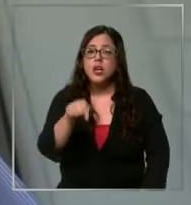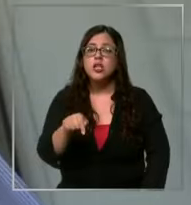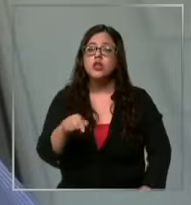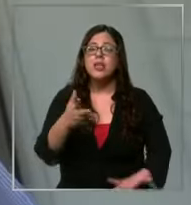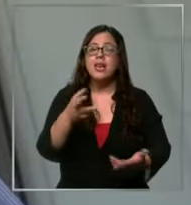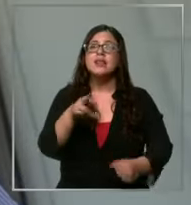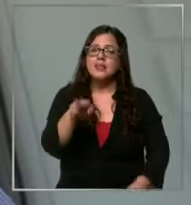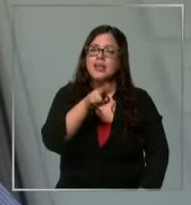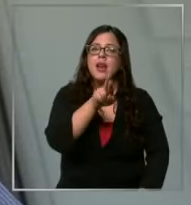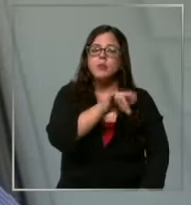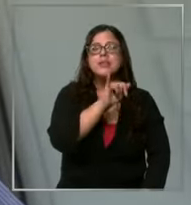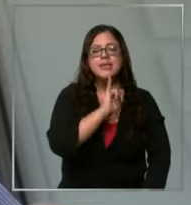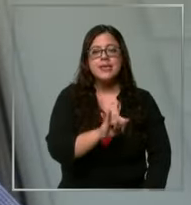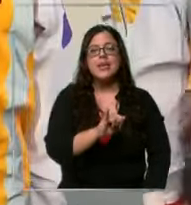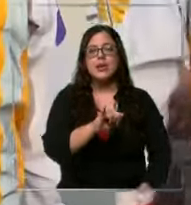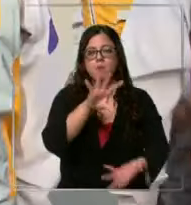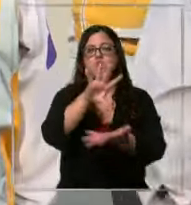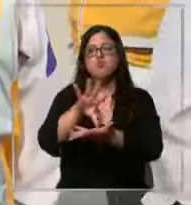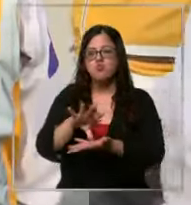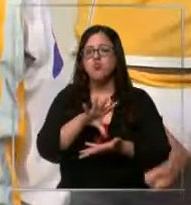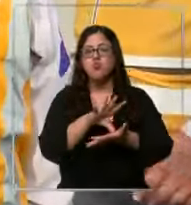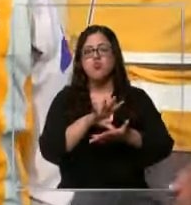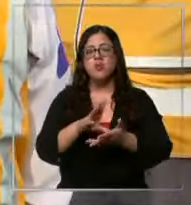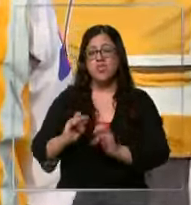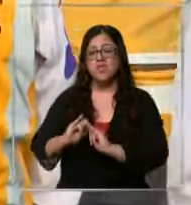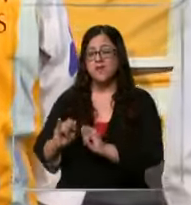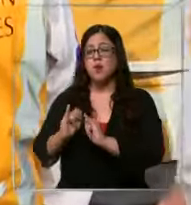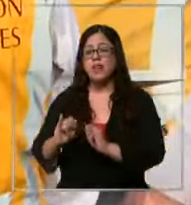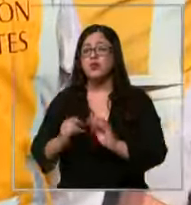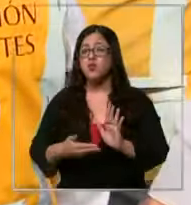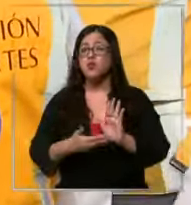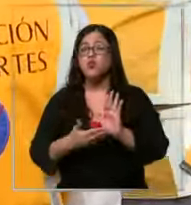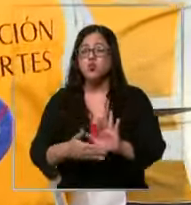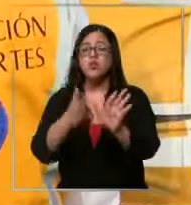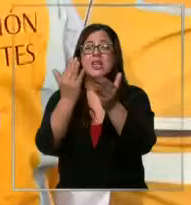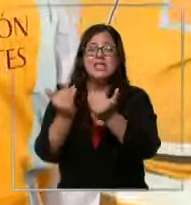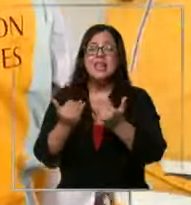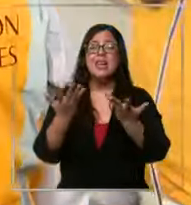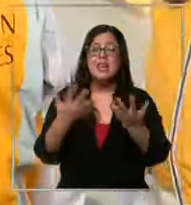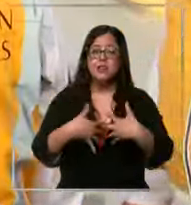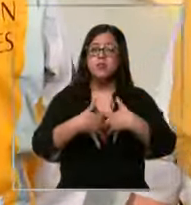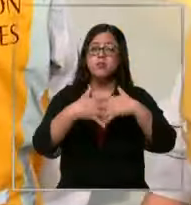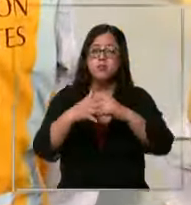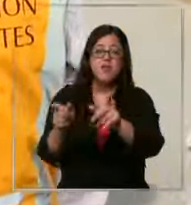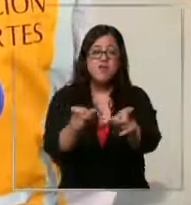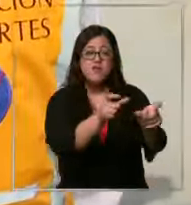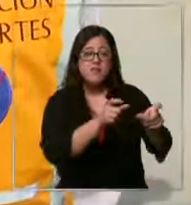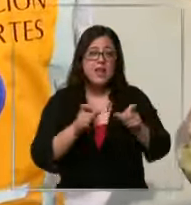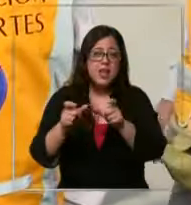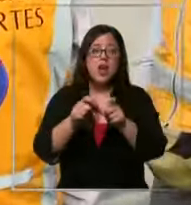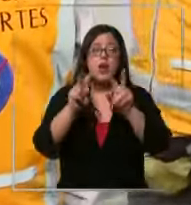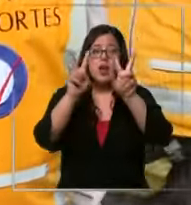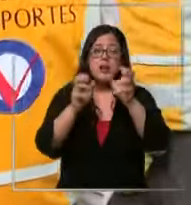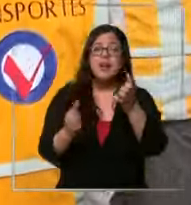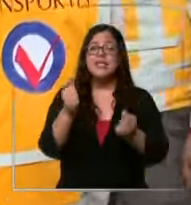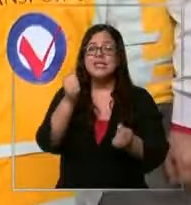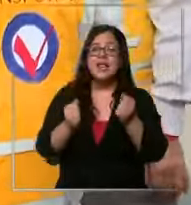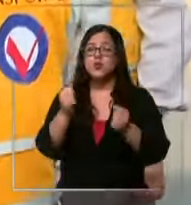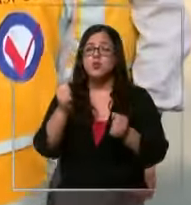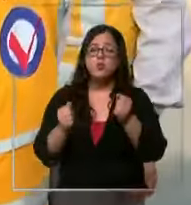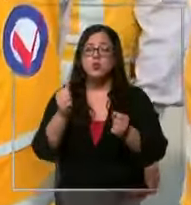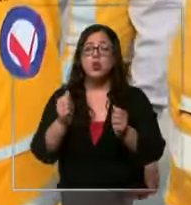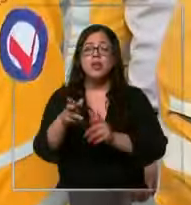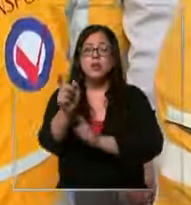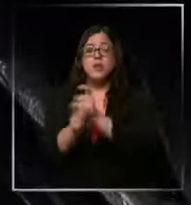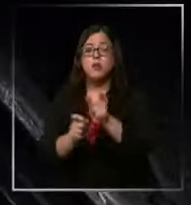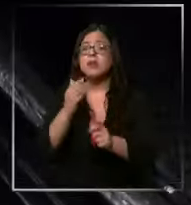cierta frecuencia por los estados. Una noticia que deja en evidencia la necesidad de reforzar las fiscalizaciones al rubro del transporte de pasajeros y que